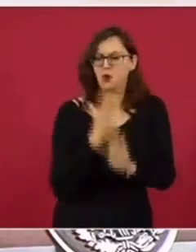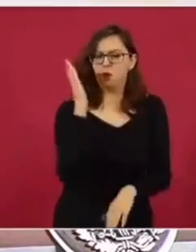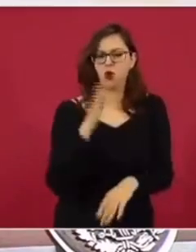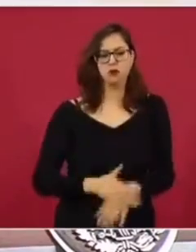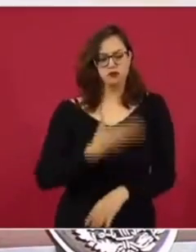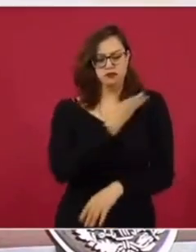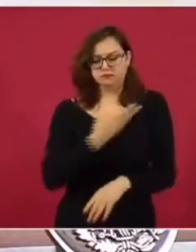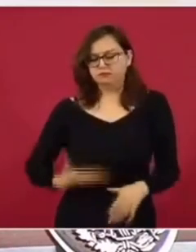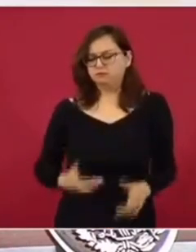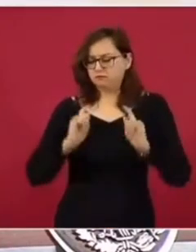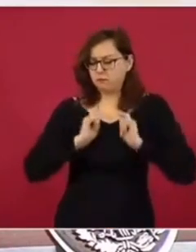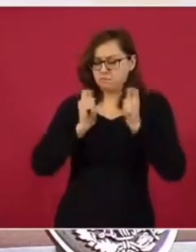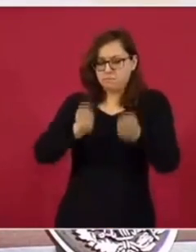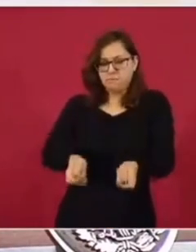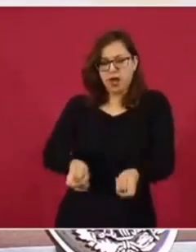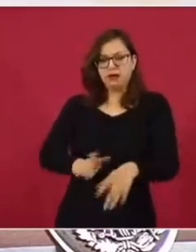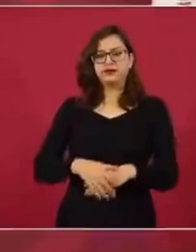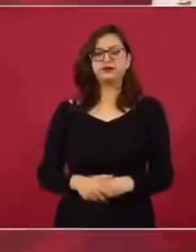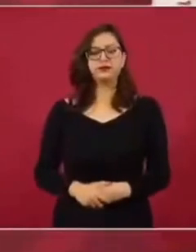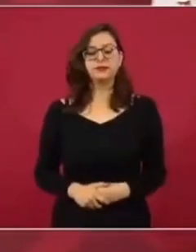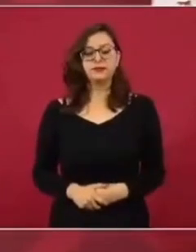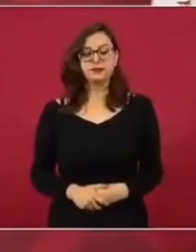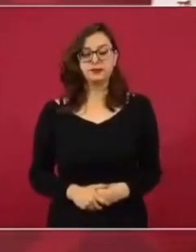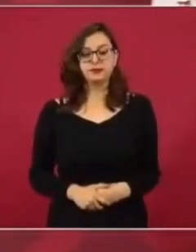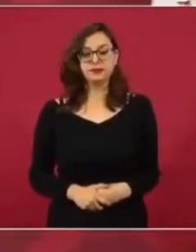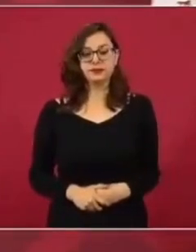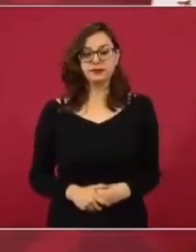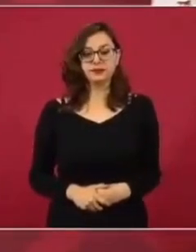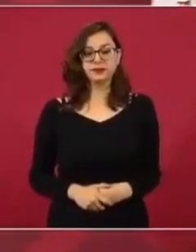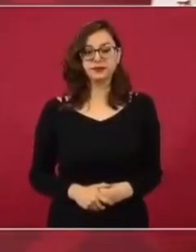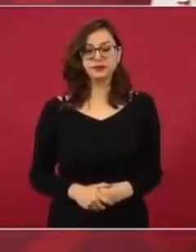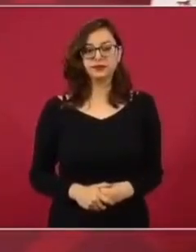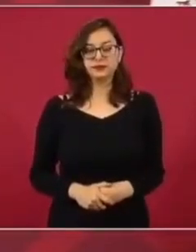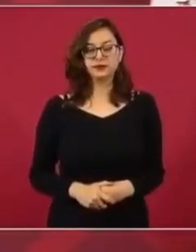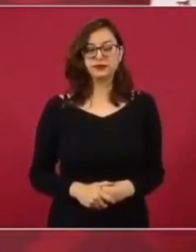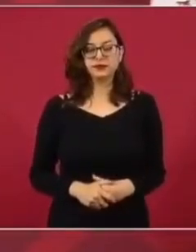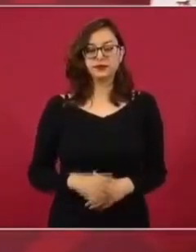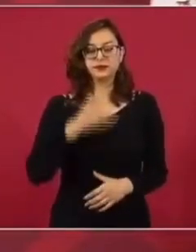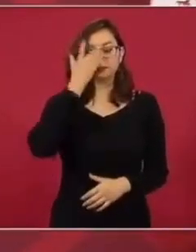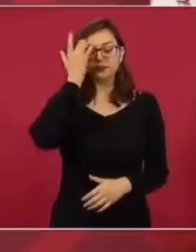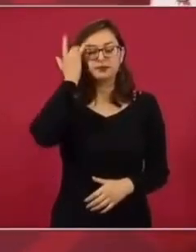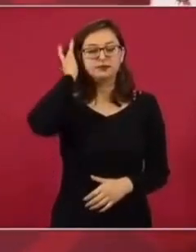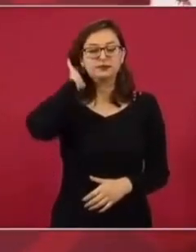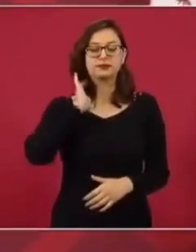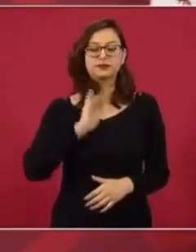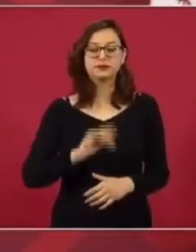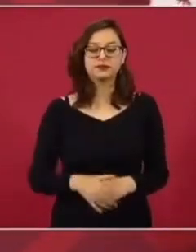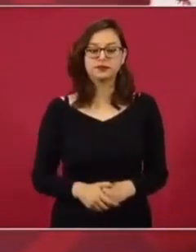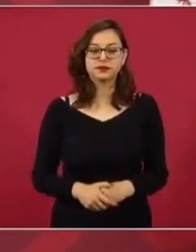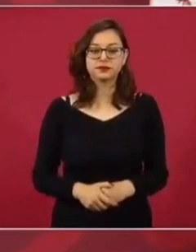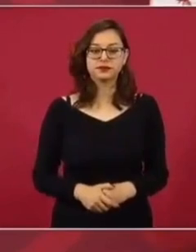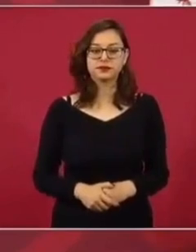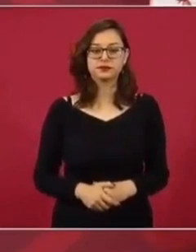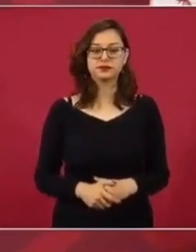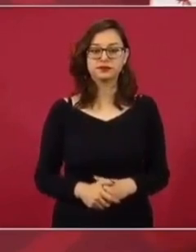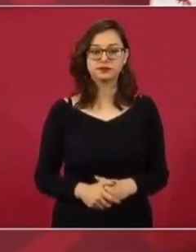de acuerdo con la periodista, el contrato debería tener 16 páginas más anexos, según los formatos de Texas. Sin embargo, La